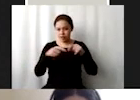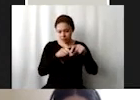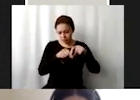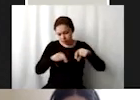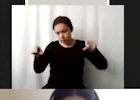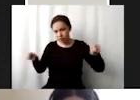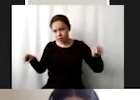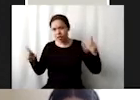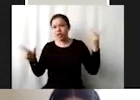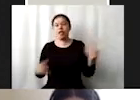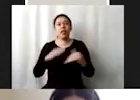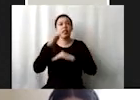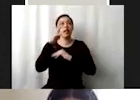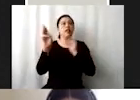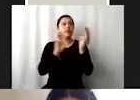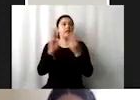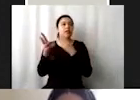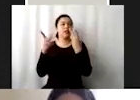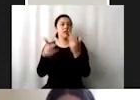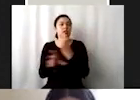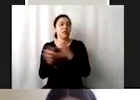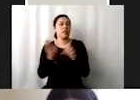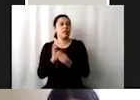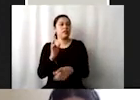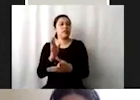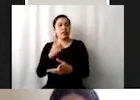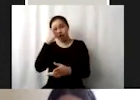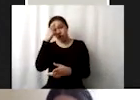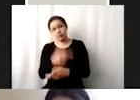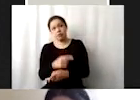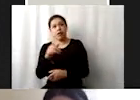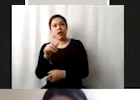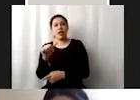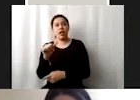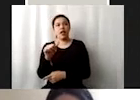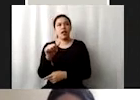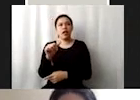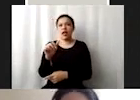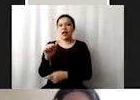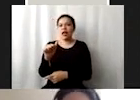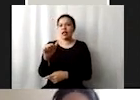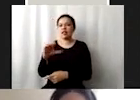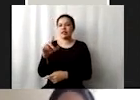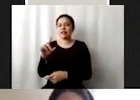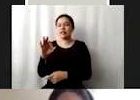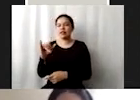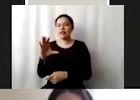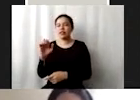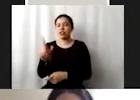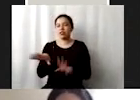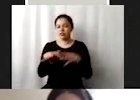límites planetarios que este es otro aspecto más la acidificación de los océanos que prácticamente significa que